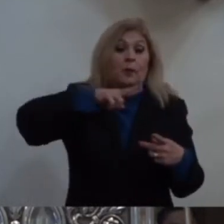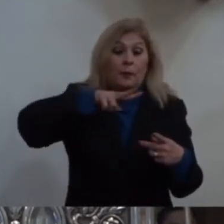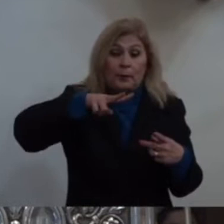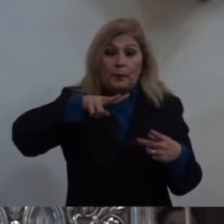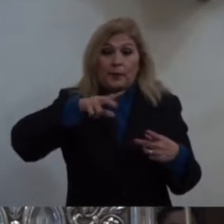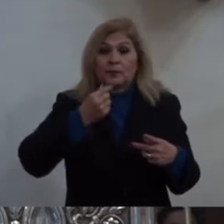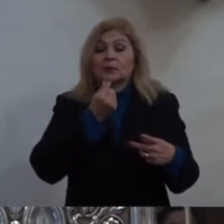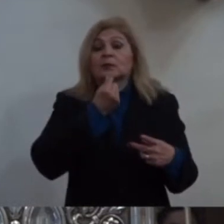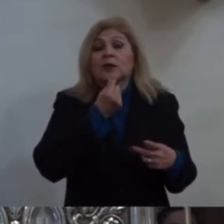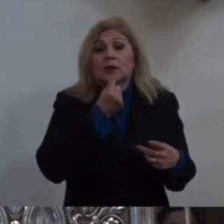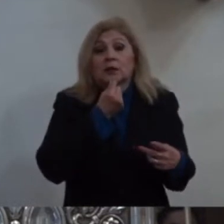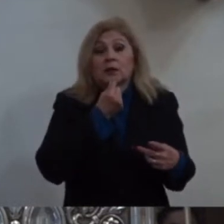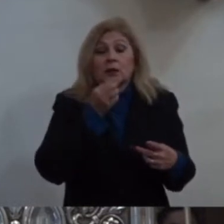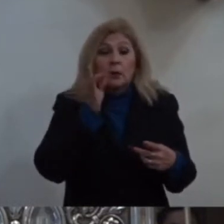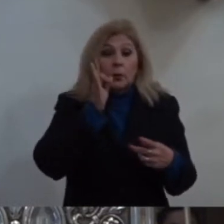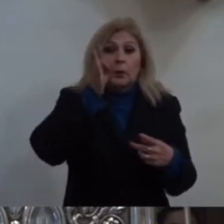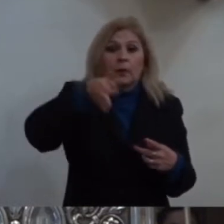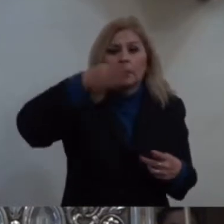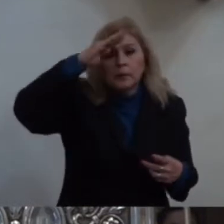miramos su futuro